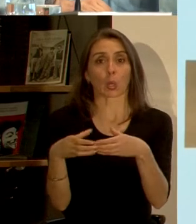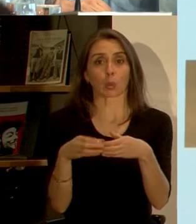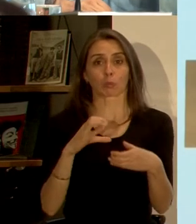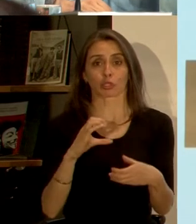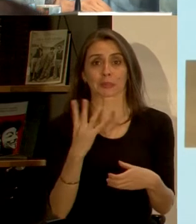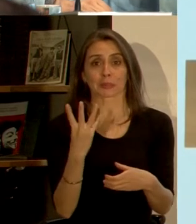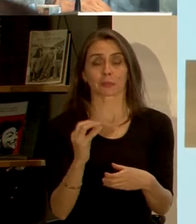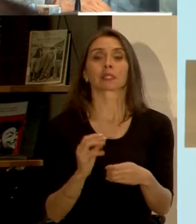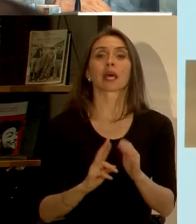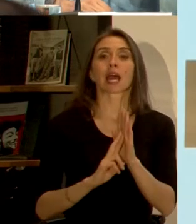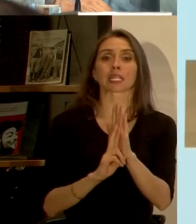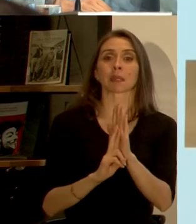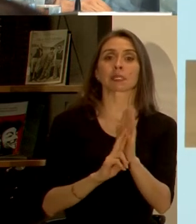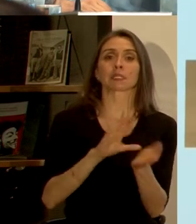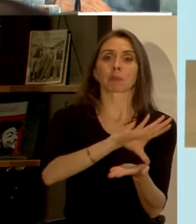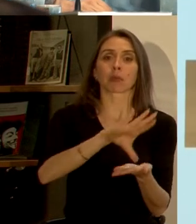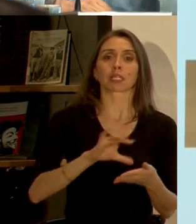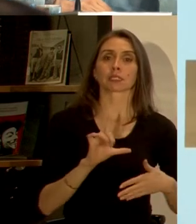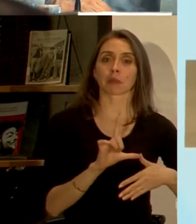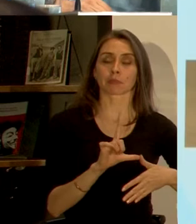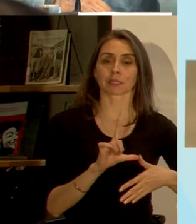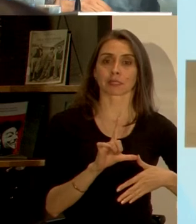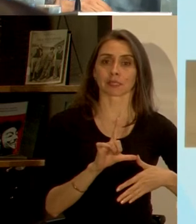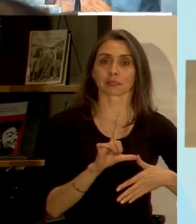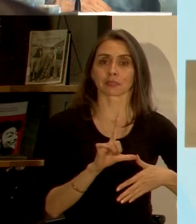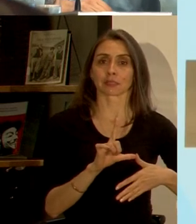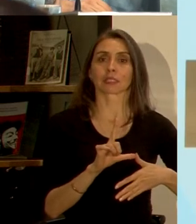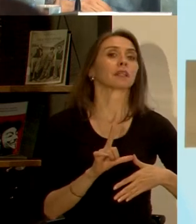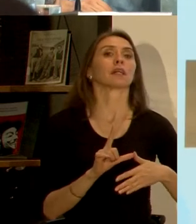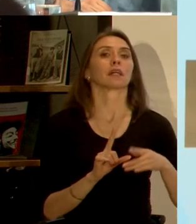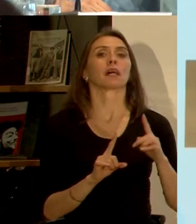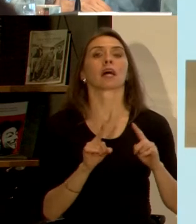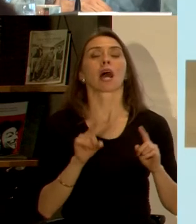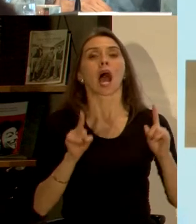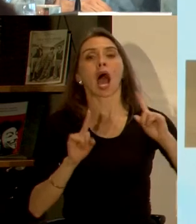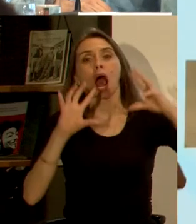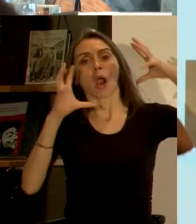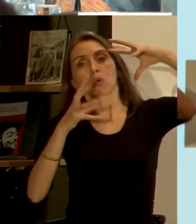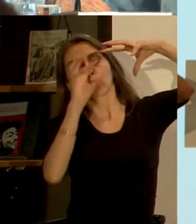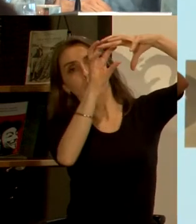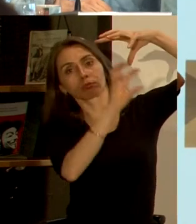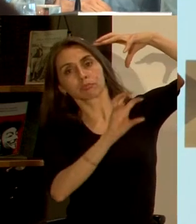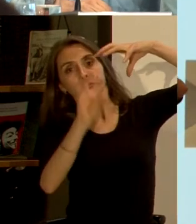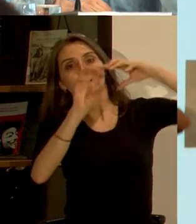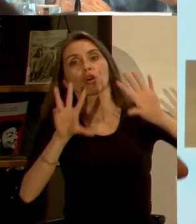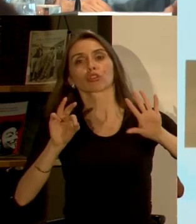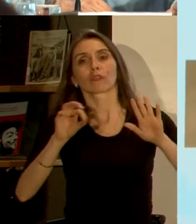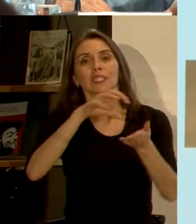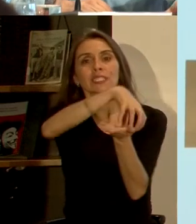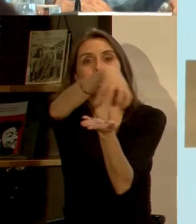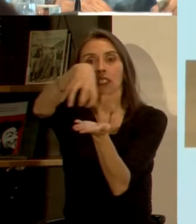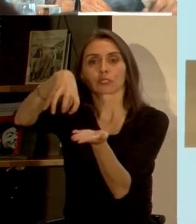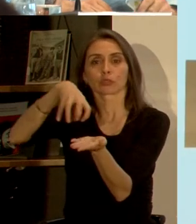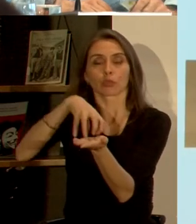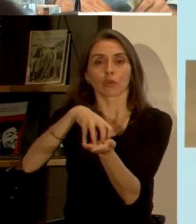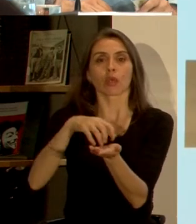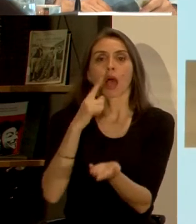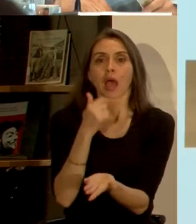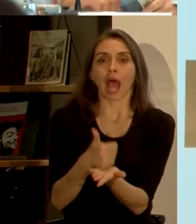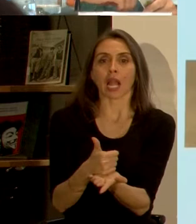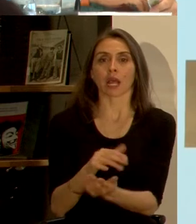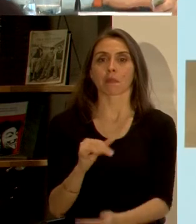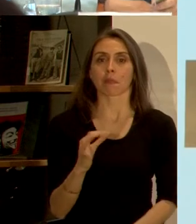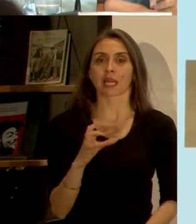tenemos como representante de América Latina, porque hay siete representantes de siete regiones del mundo, en estas 90 ciudades, al alcalde Mancera de